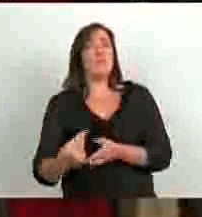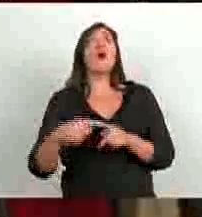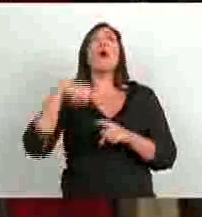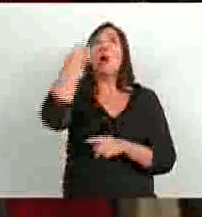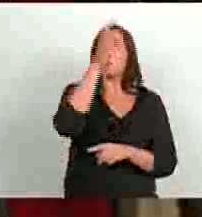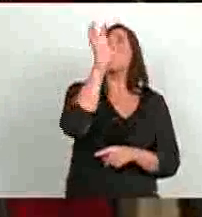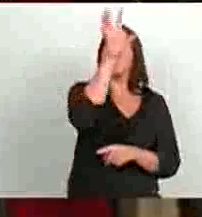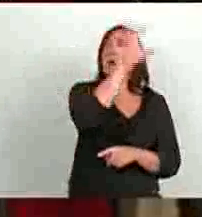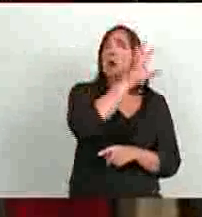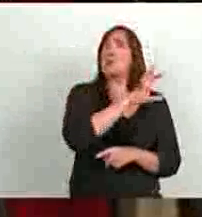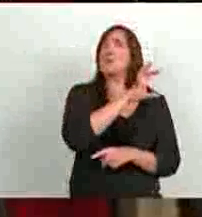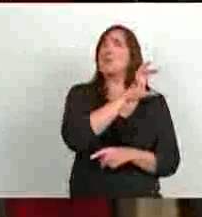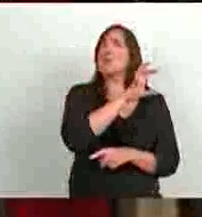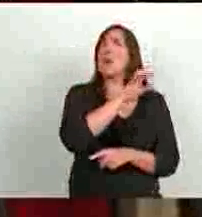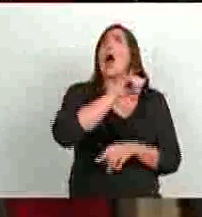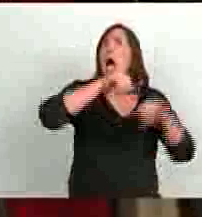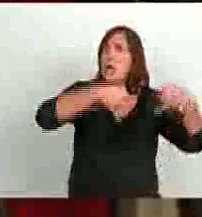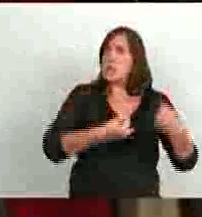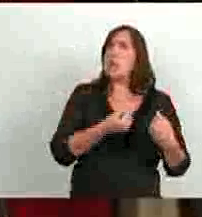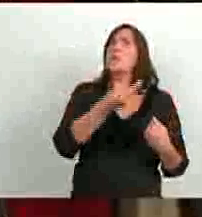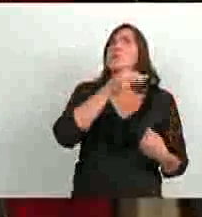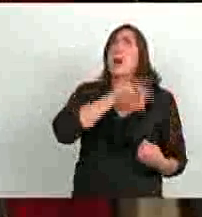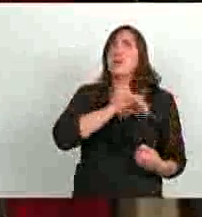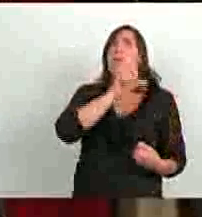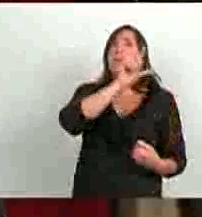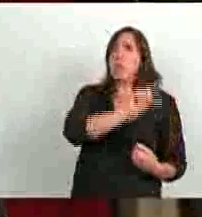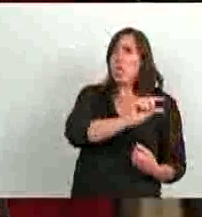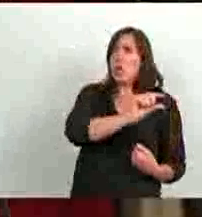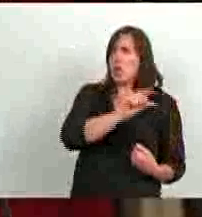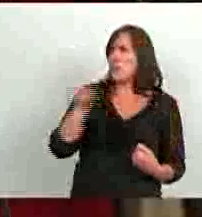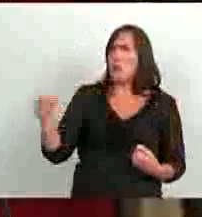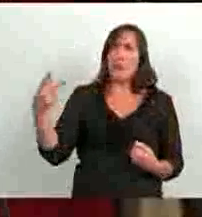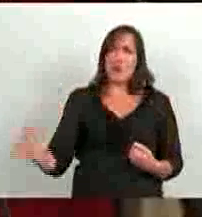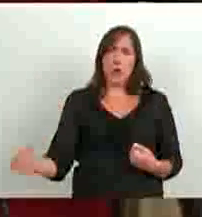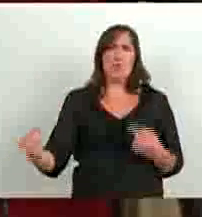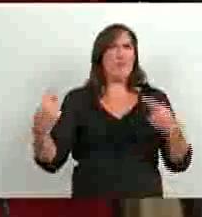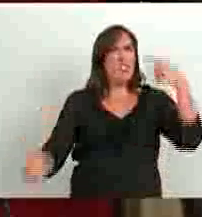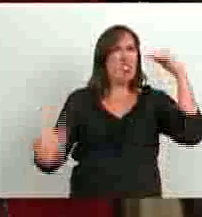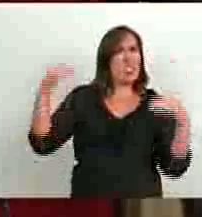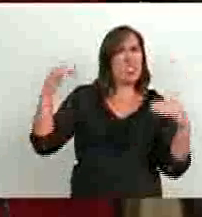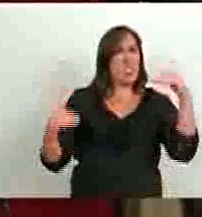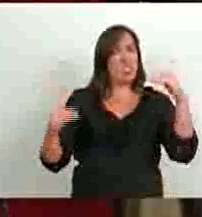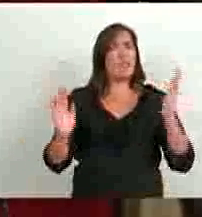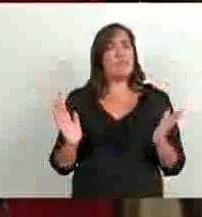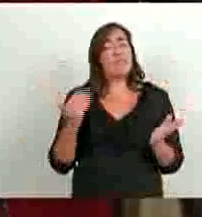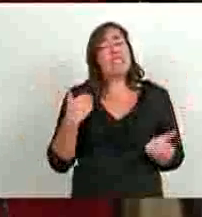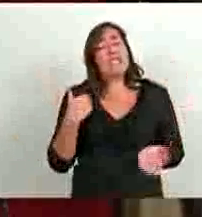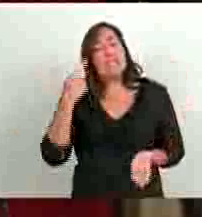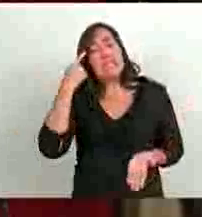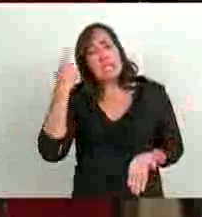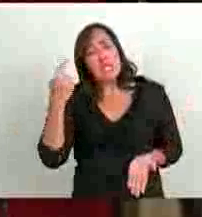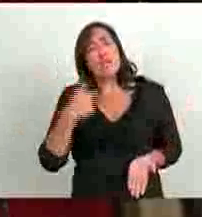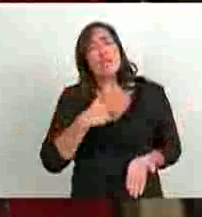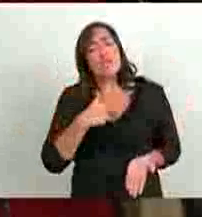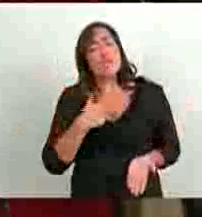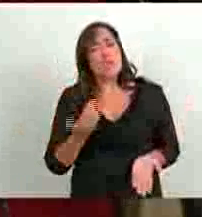provincias por cifras muy inferiores, y entonces creo que yo tengo un gran